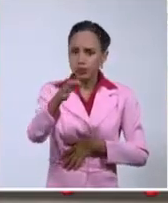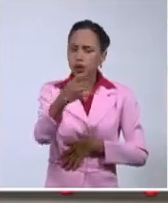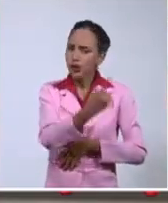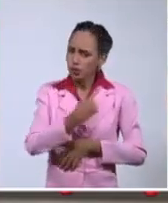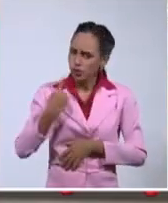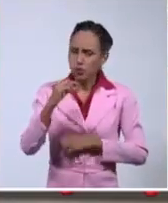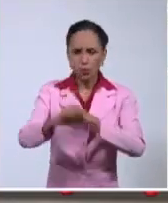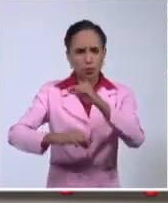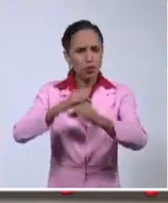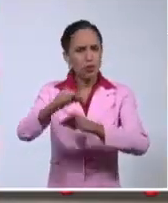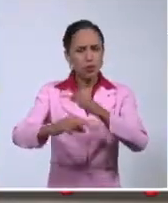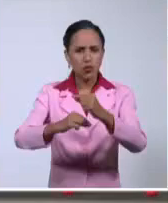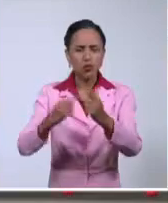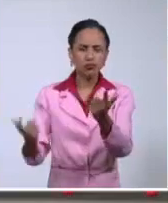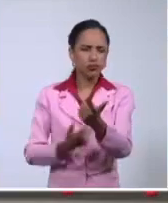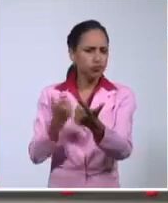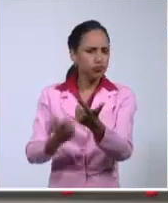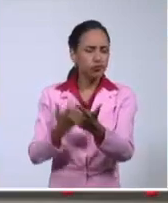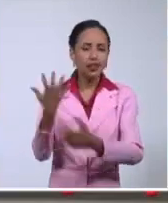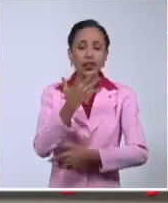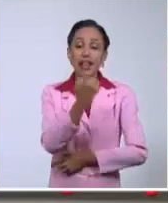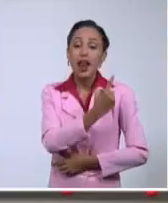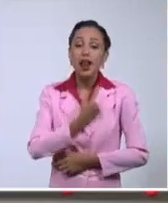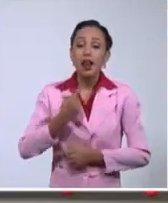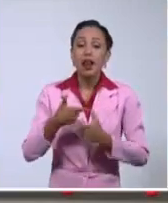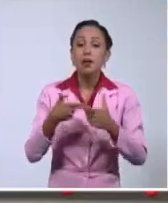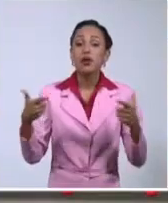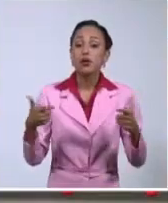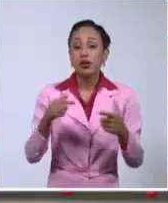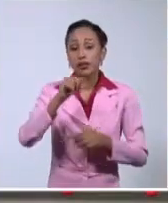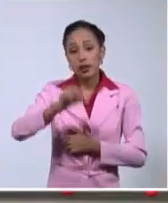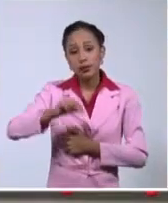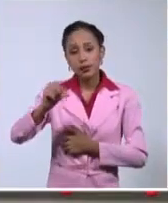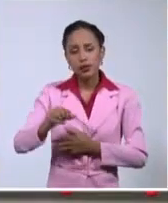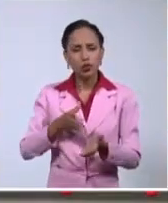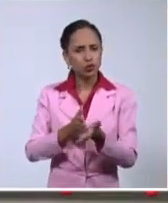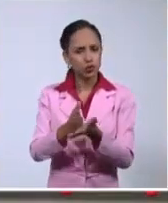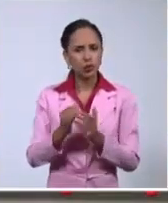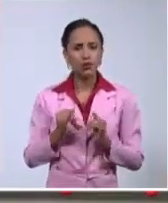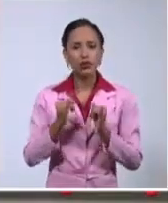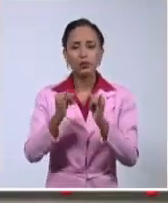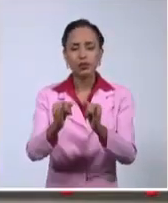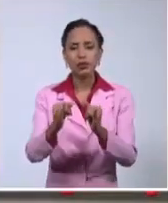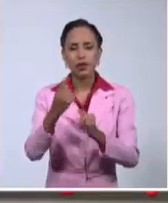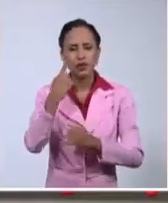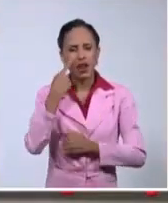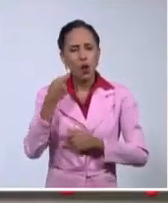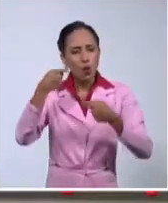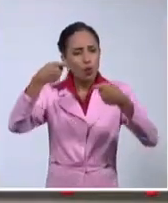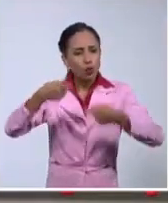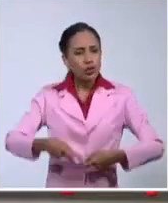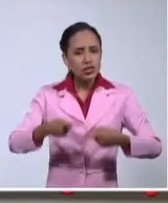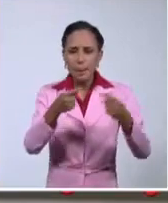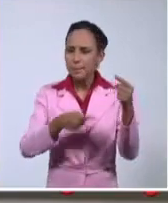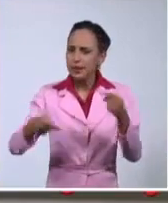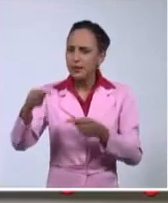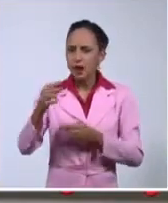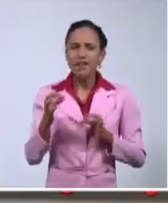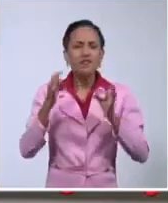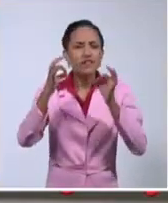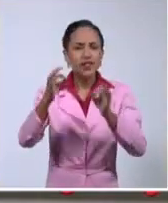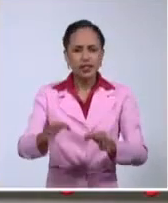definiendo, la mayoría. Sigamos buscando información, vamos a pegarnos a la justicia, a la verdad concreta,